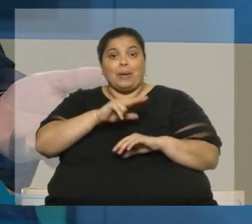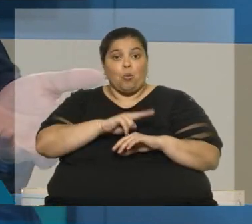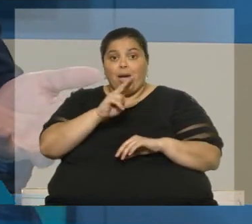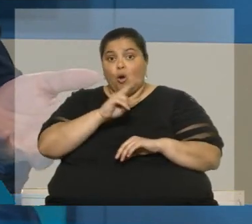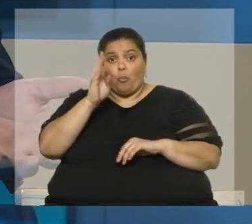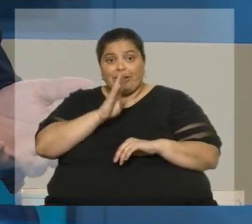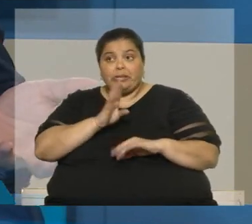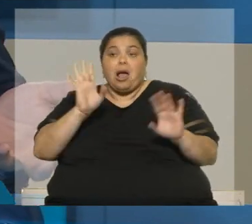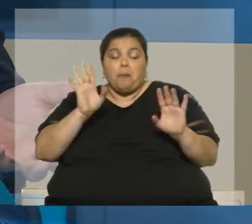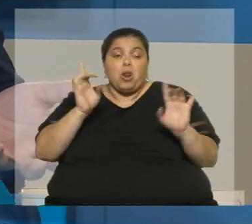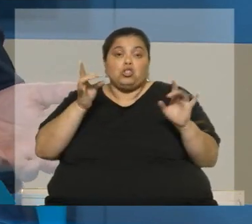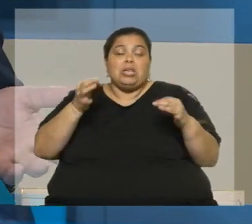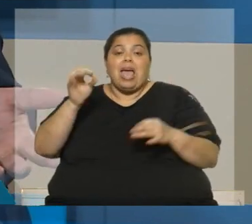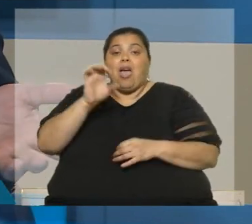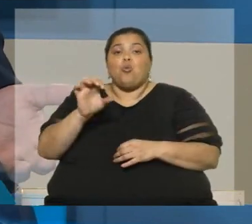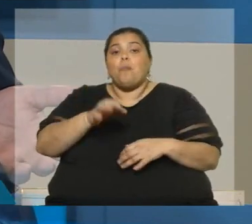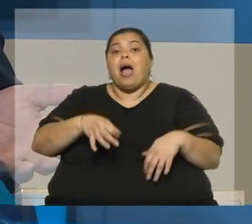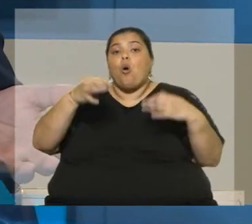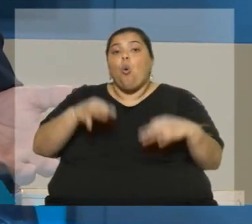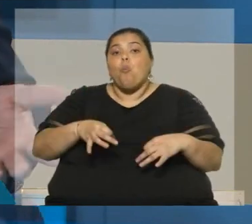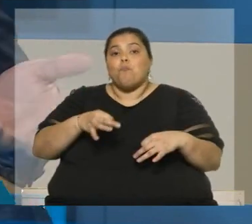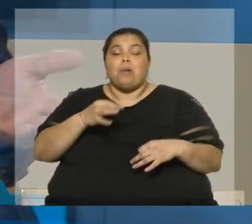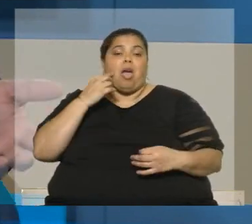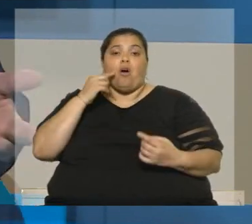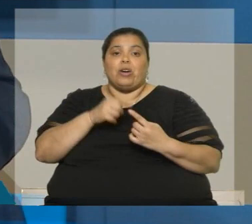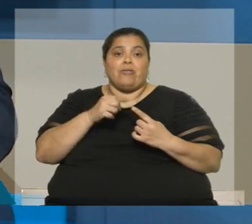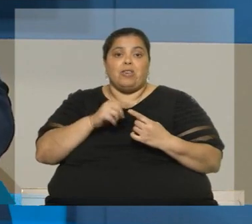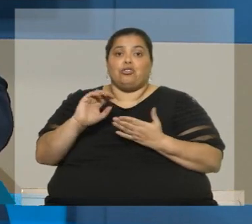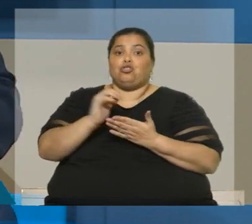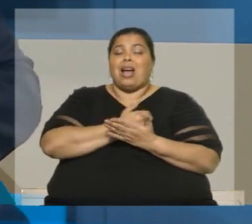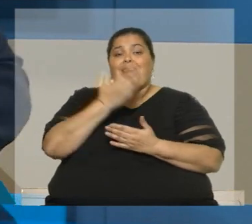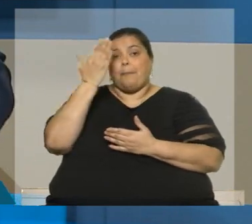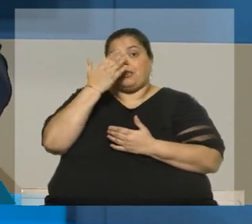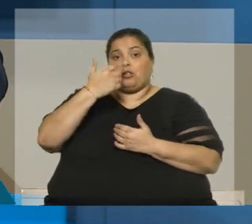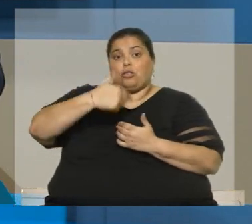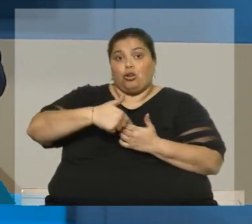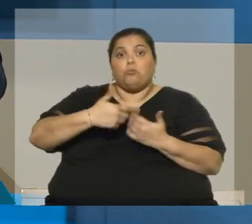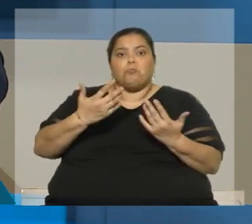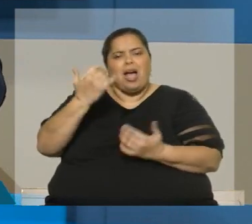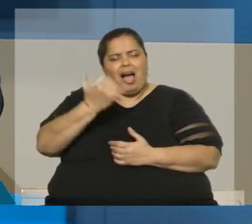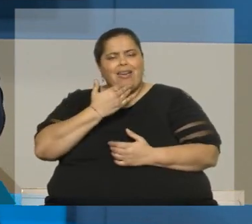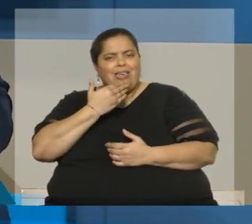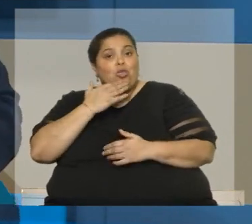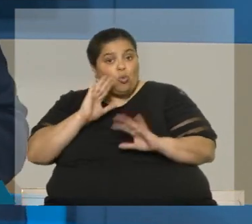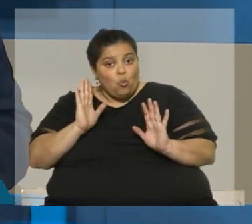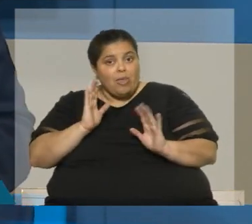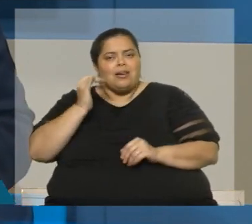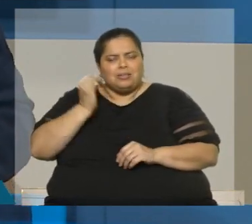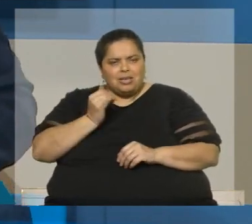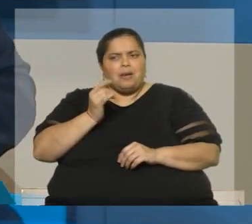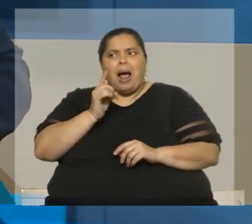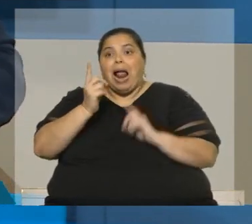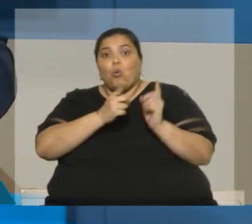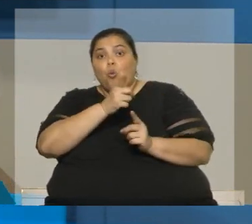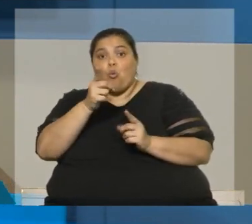era en cuestión si Europa va a cumplir sus objetivos de descarbonización, ¿no? Entonces, yo lo que digo es, ¿hay dudas razonables de que puede que alguien no